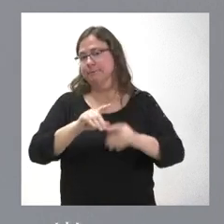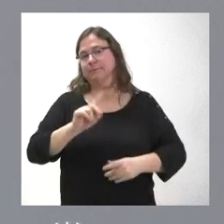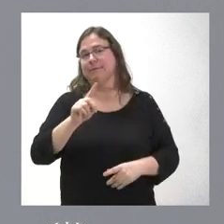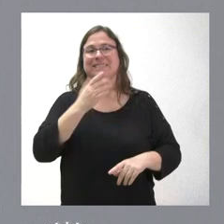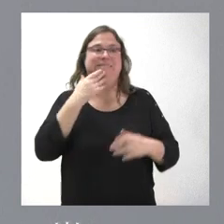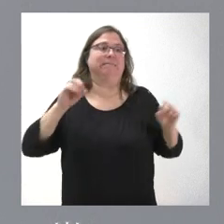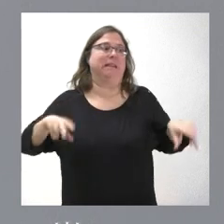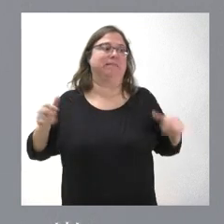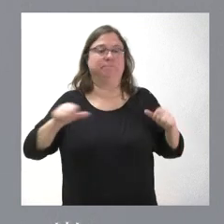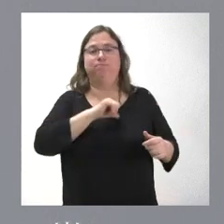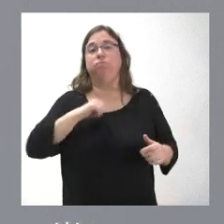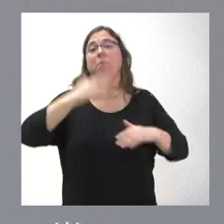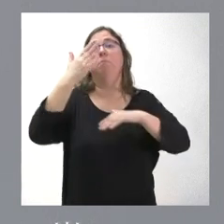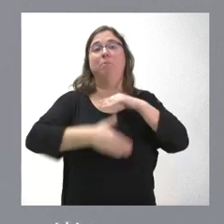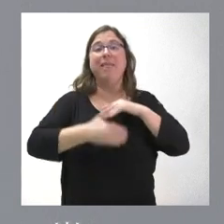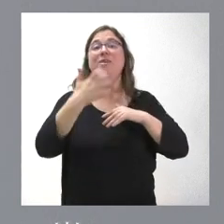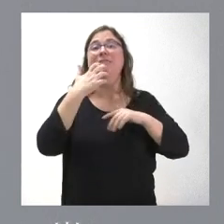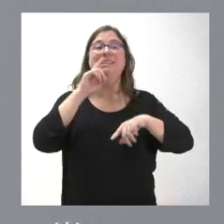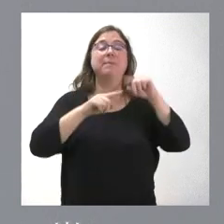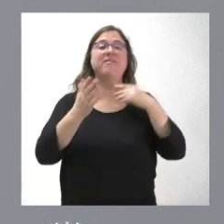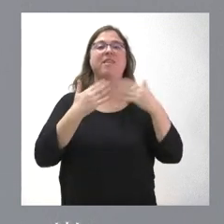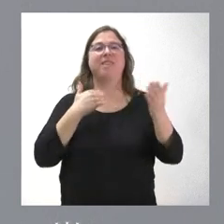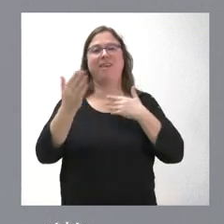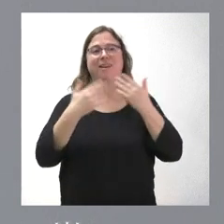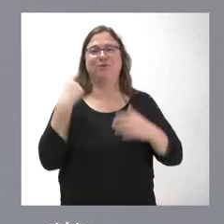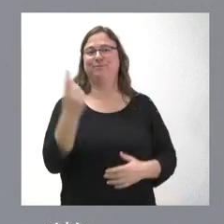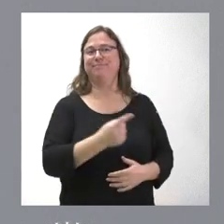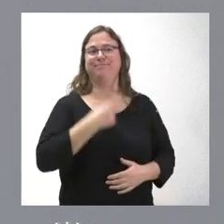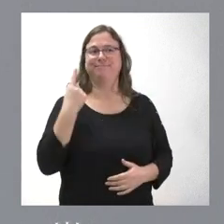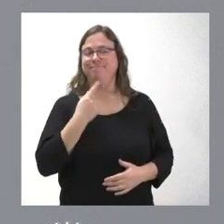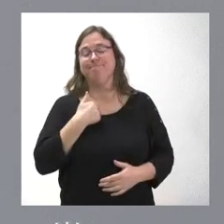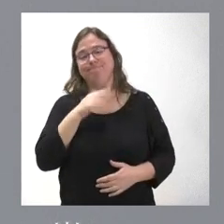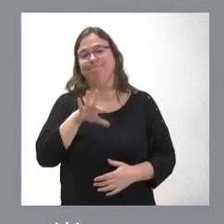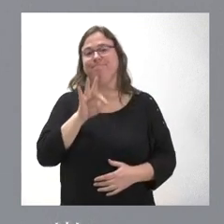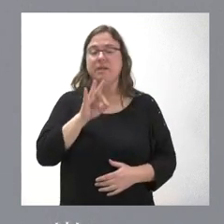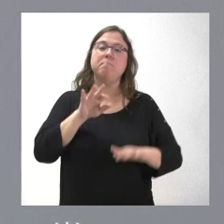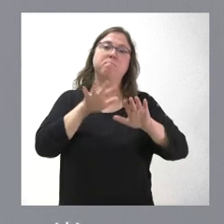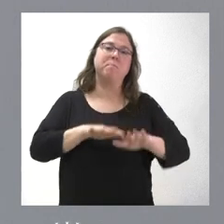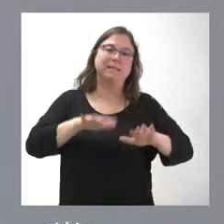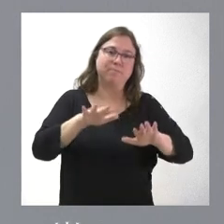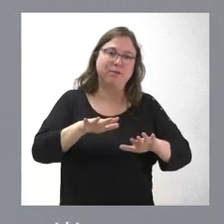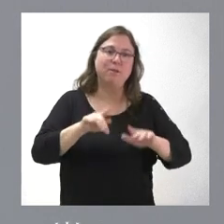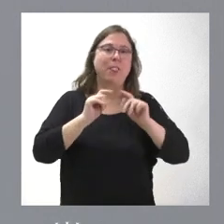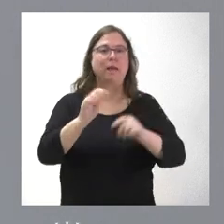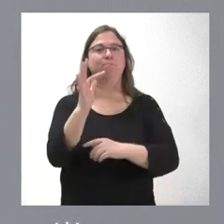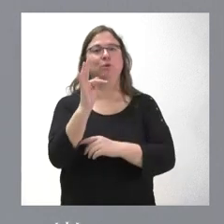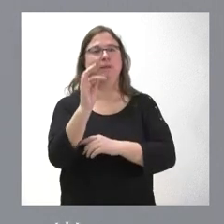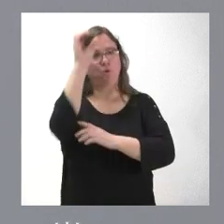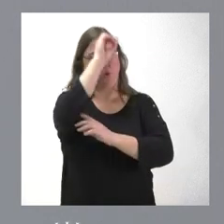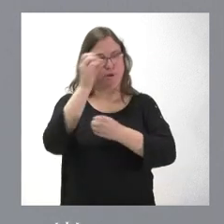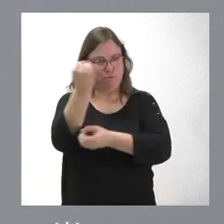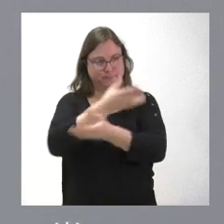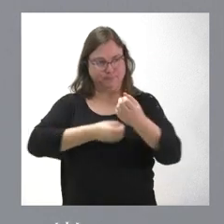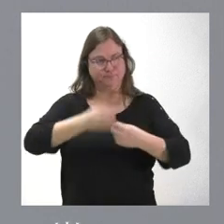con nadie podemos poner un plazo. Cuando se trata del diálogo pues es algo más lento, pero siempre es más positivo porque cuenta con más opiniones, con más